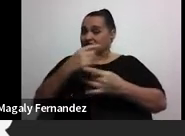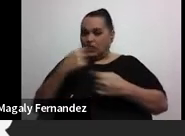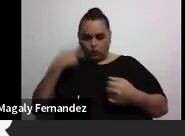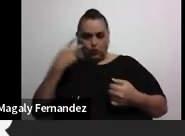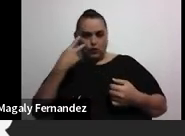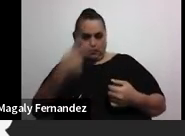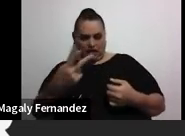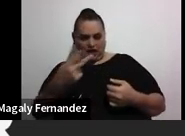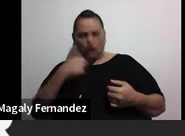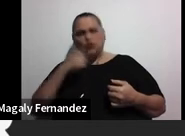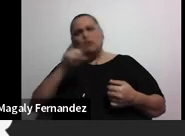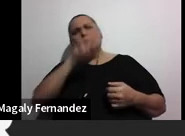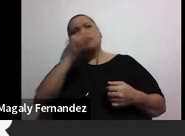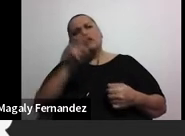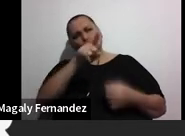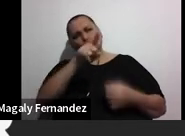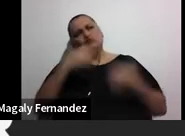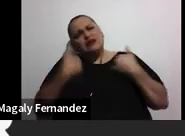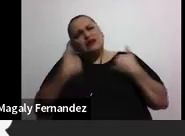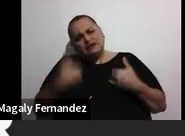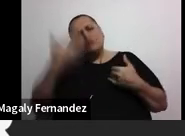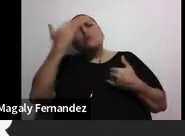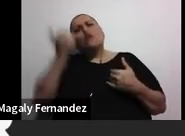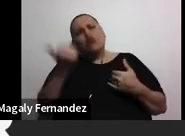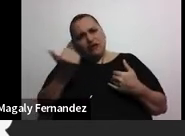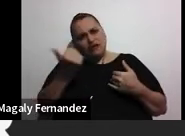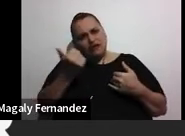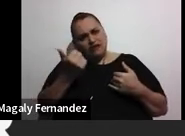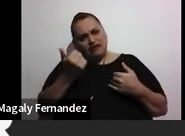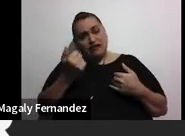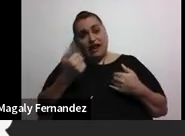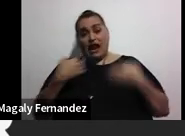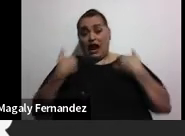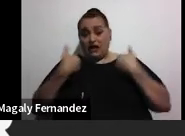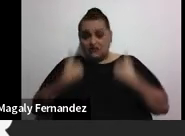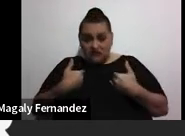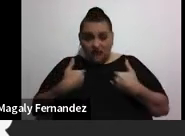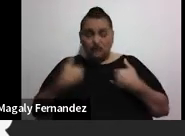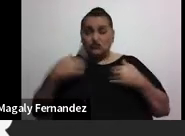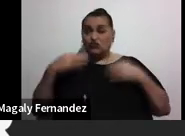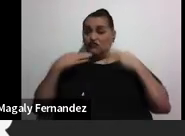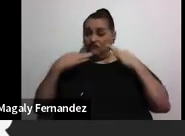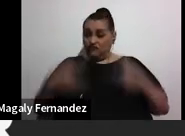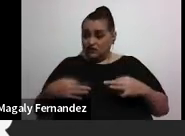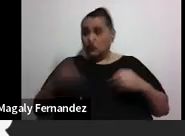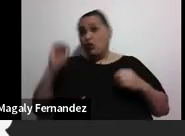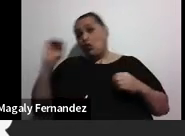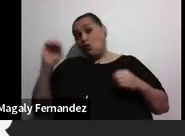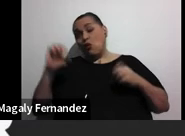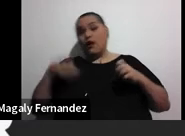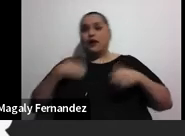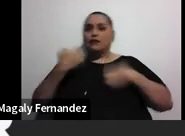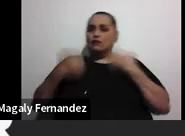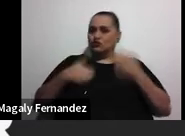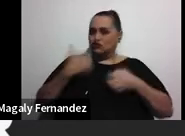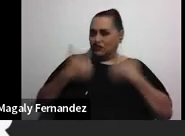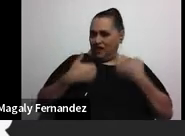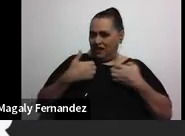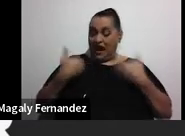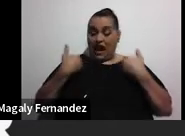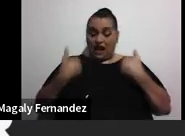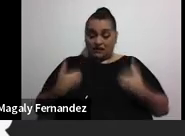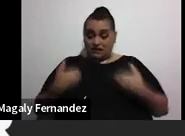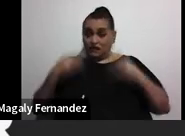uno preguntaría qué es lo que te está cansando. Es un cansancio físico, es un cansancio emocional. Un cansancio físico lo vamos a ver